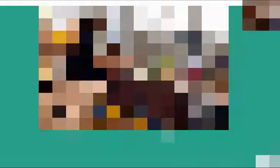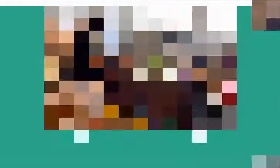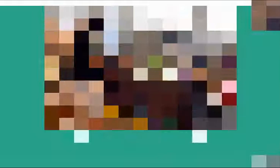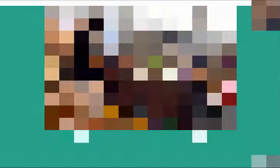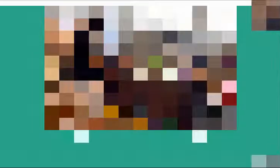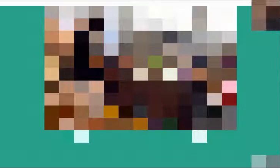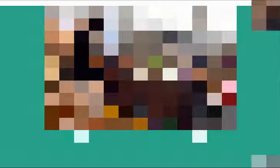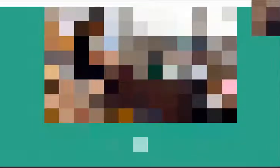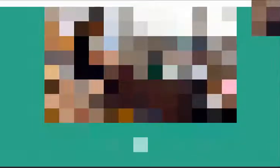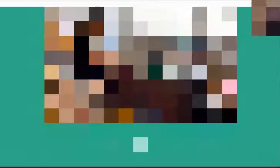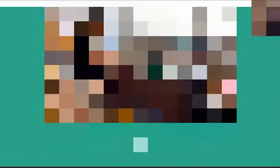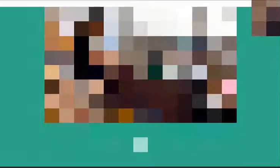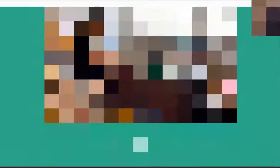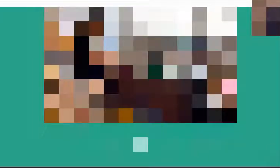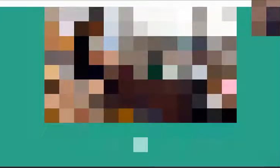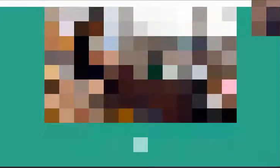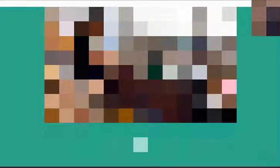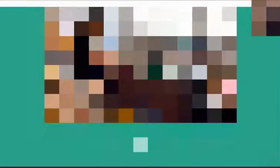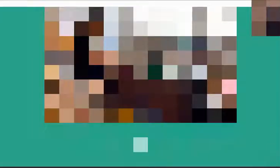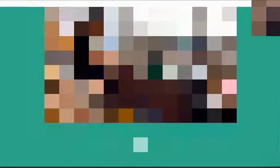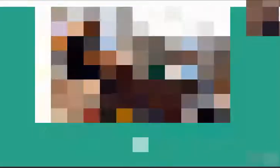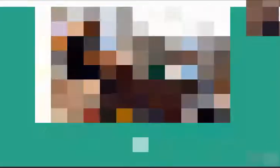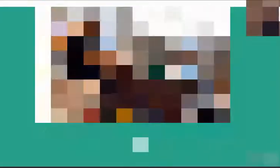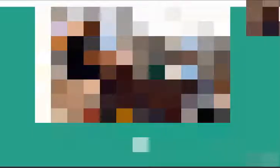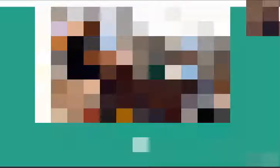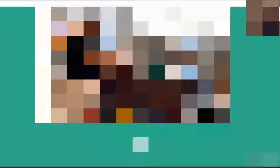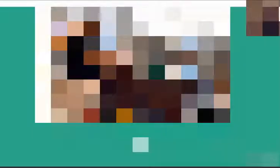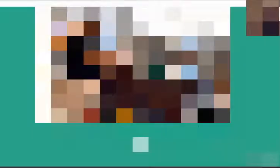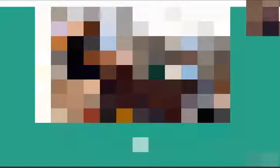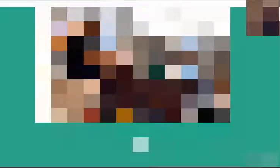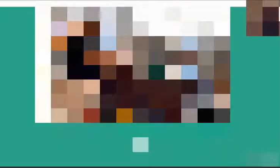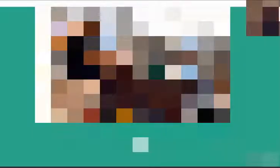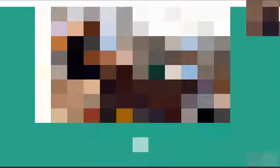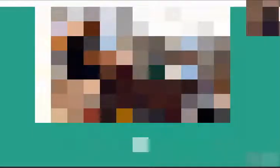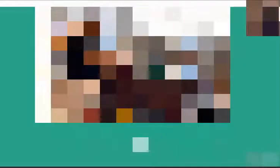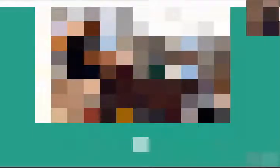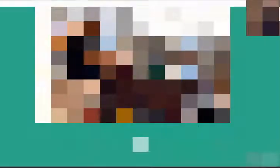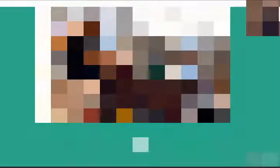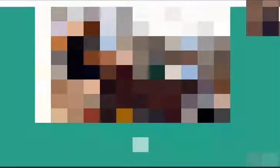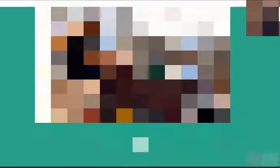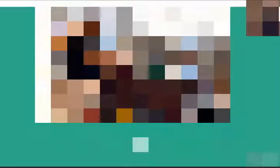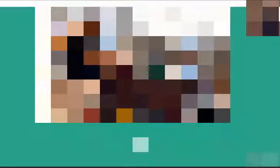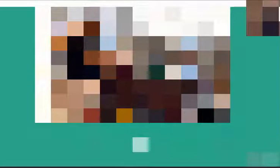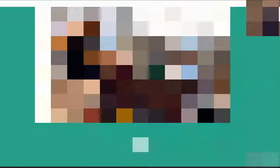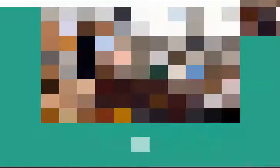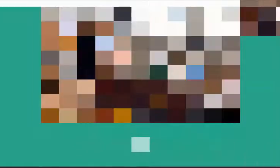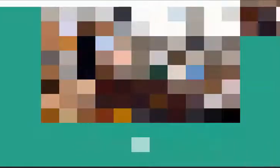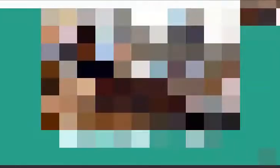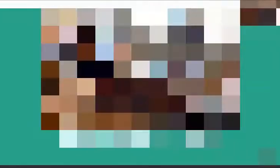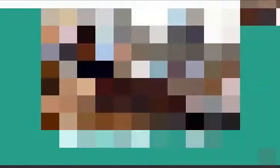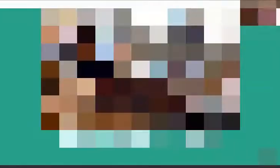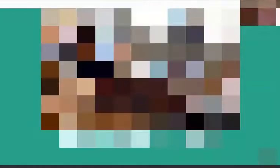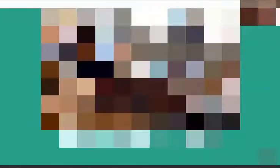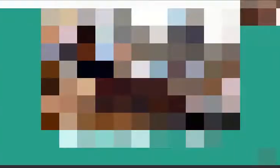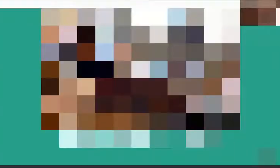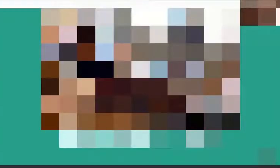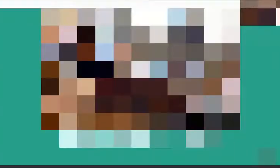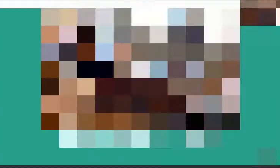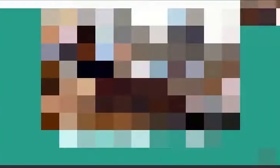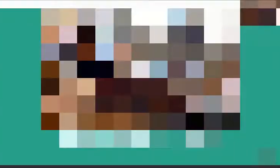de que nos podamos preparar para poder manejarnos con más soltura o con más habilidad para esta situación.